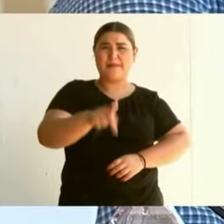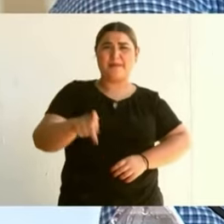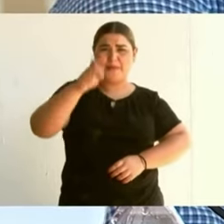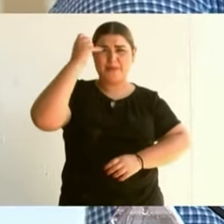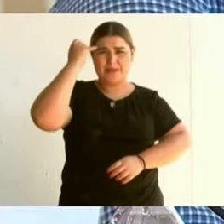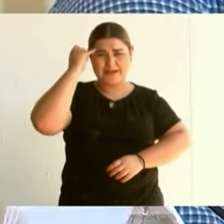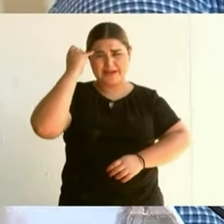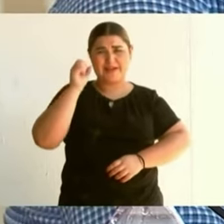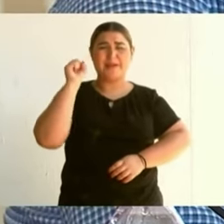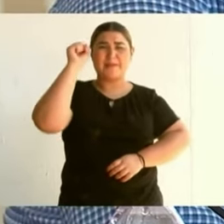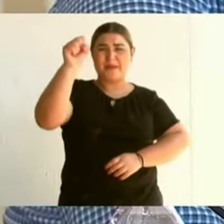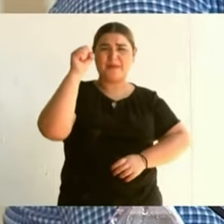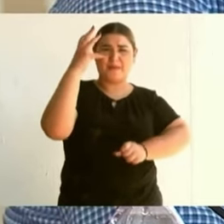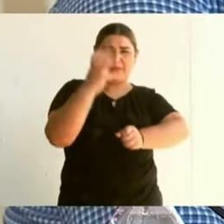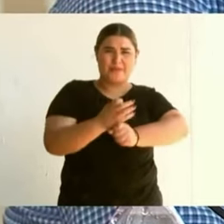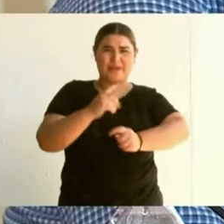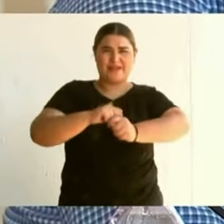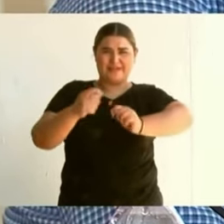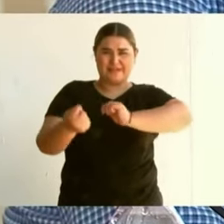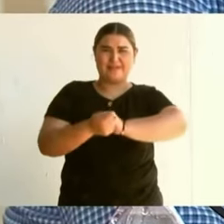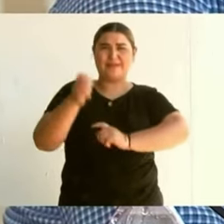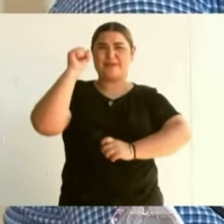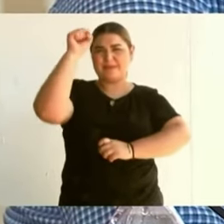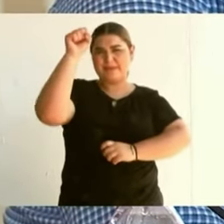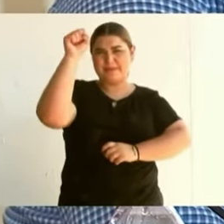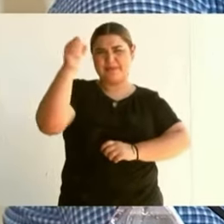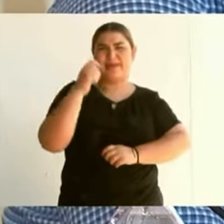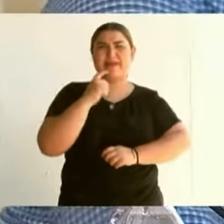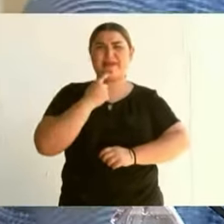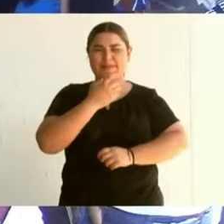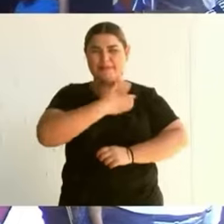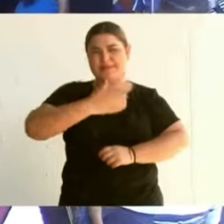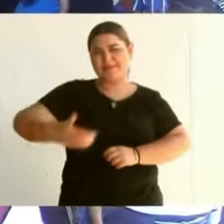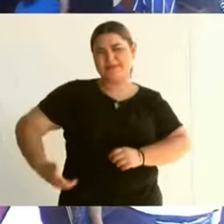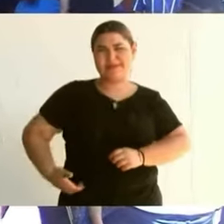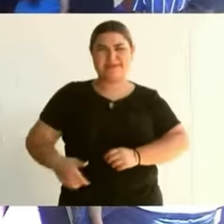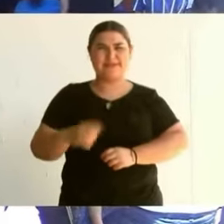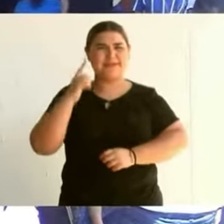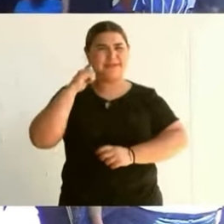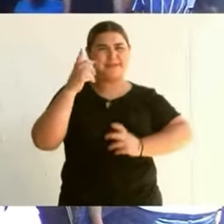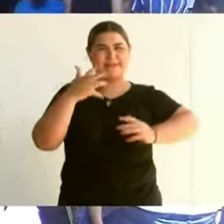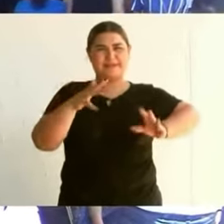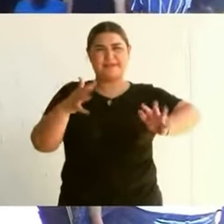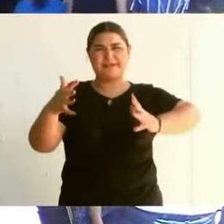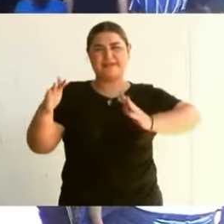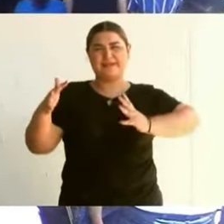Transformación y que vive el presidente Andrés Manuel López Obrador. Muchas gracias.